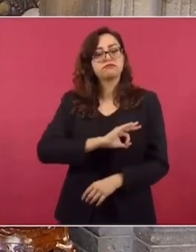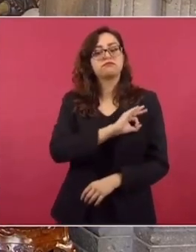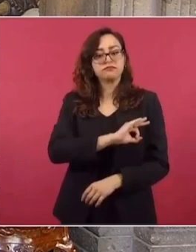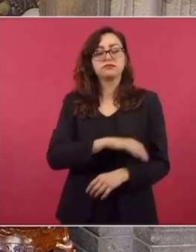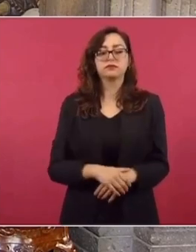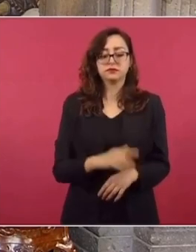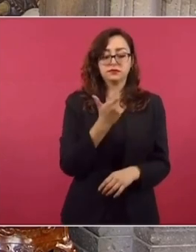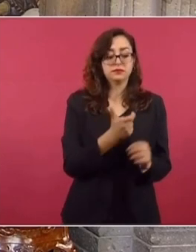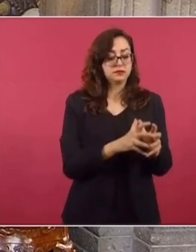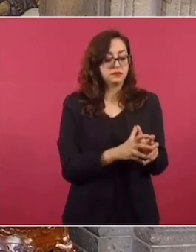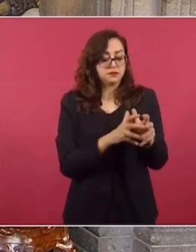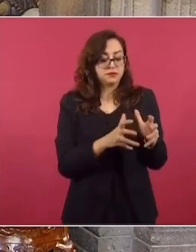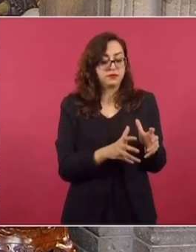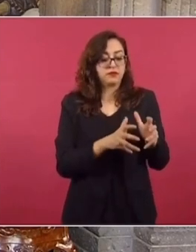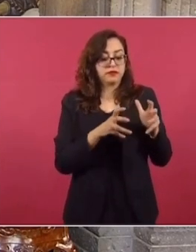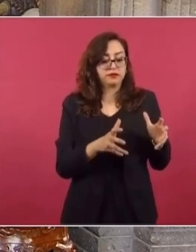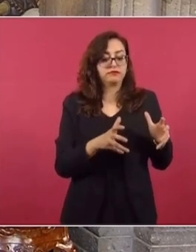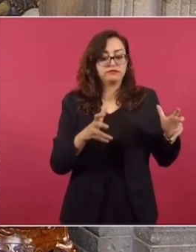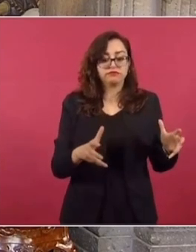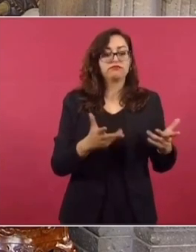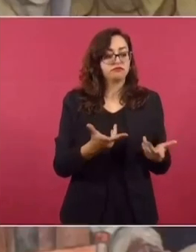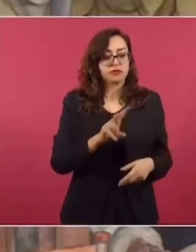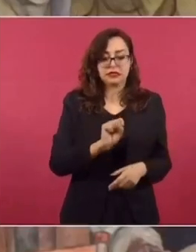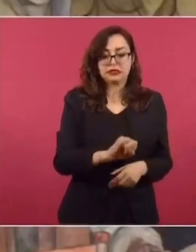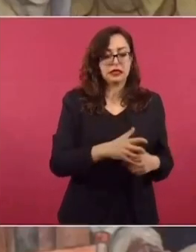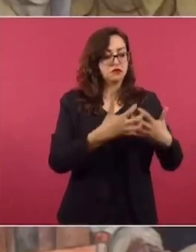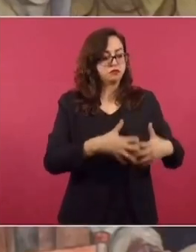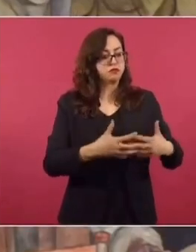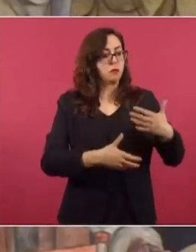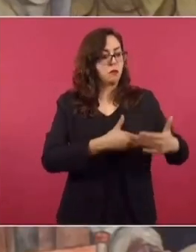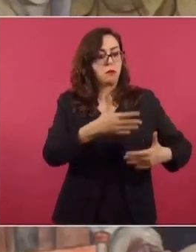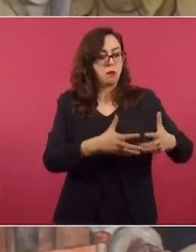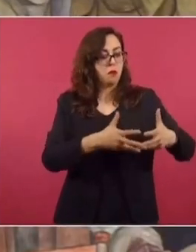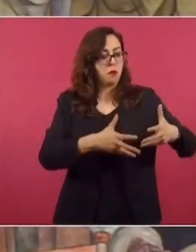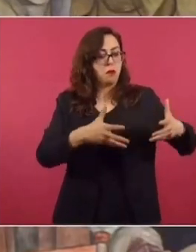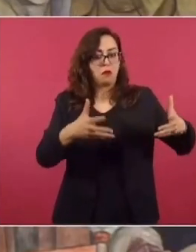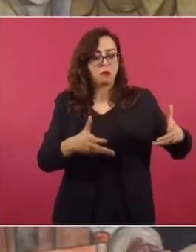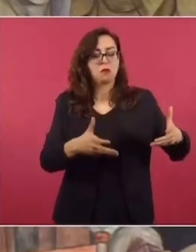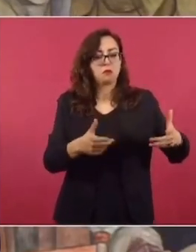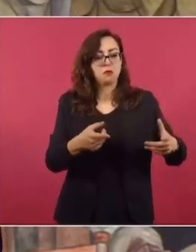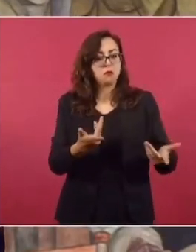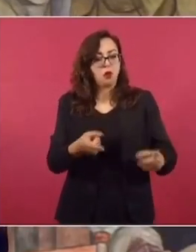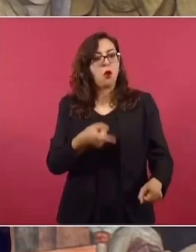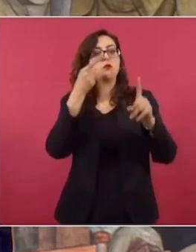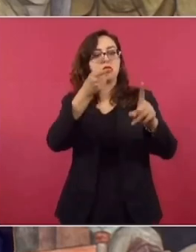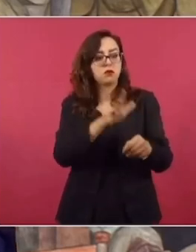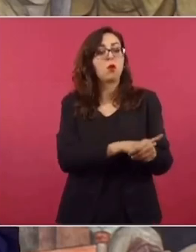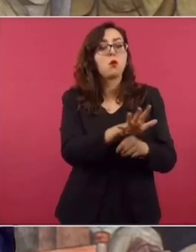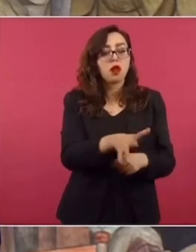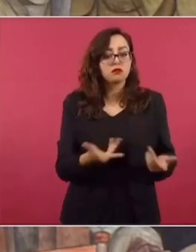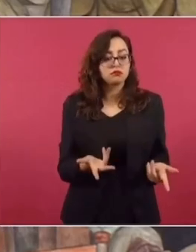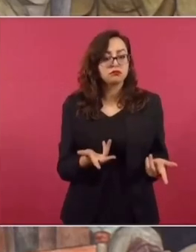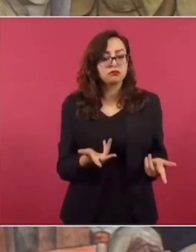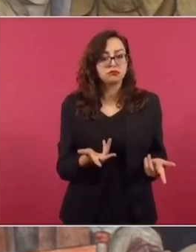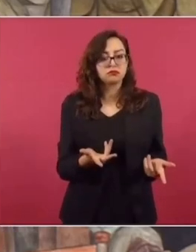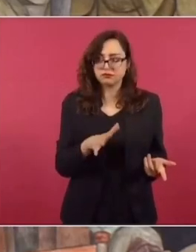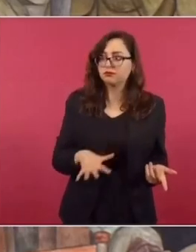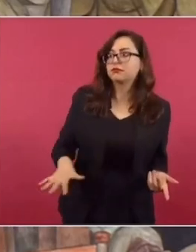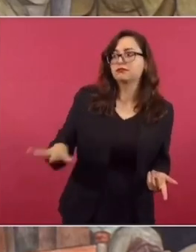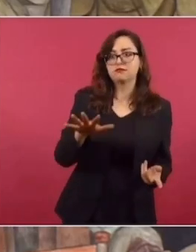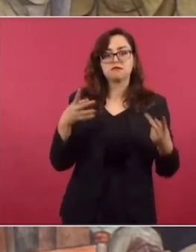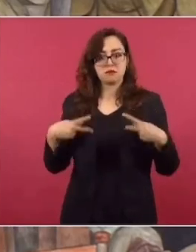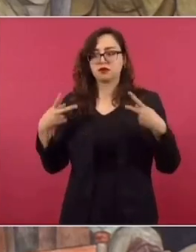crecimiento económico y los incrementos en la productividad y la competitividad no tienen sentido como objetivos en sí mismos, sino como medios para lograr